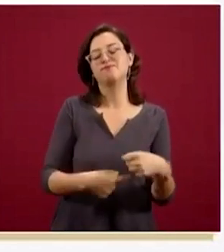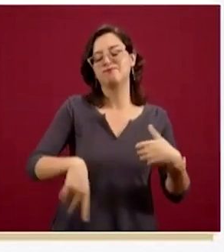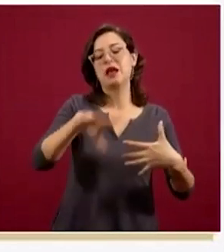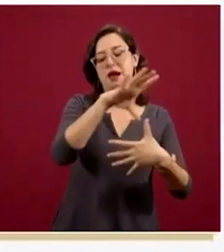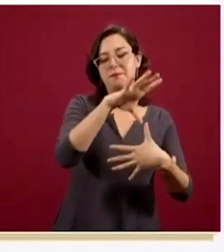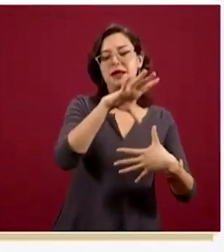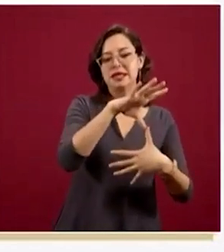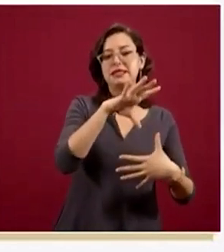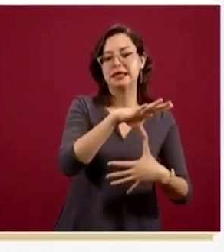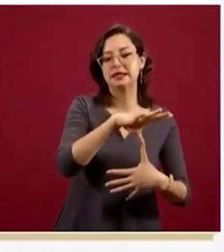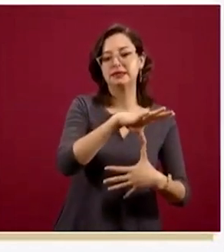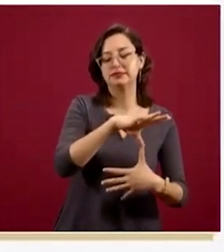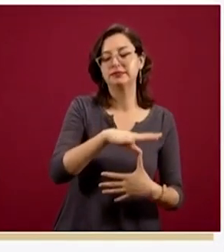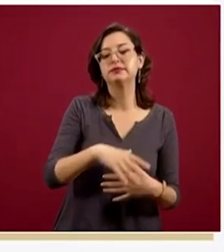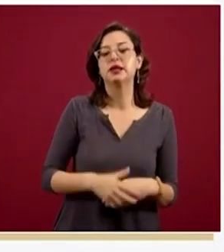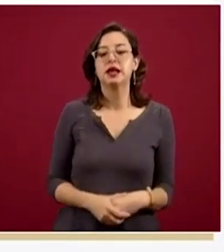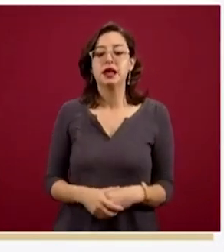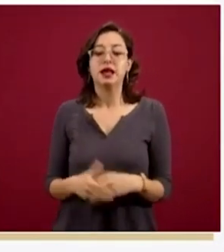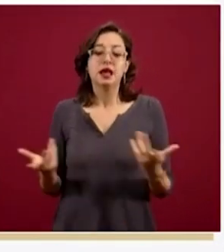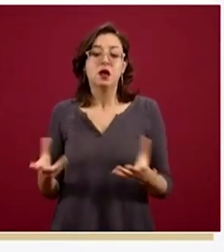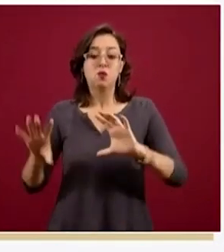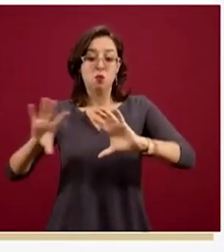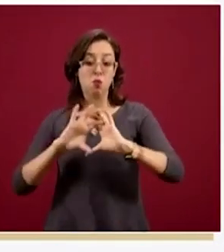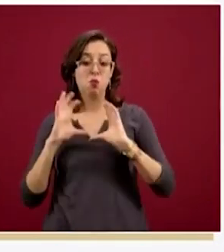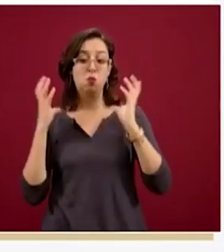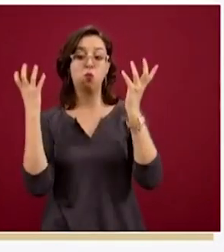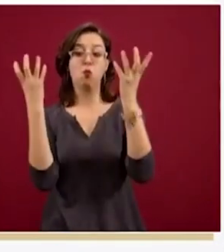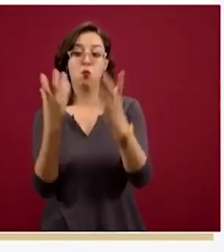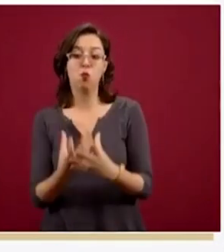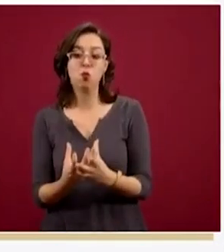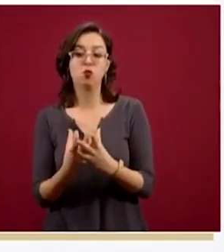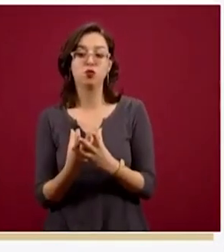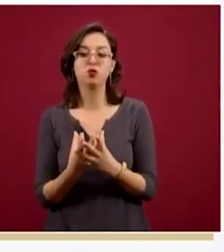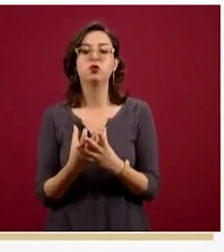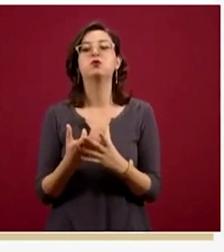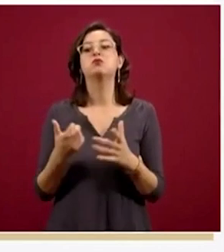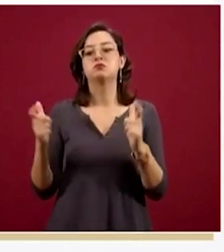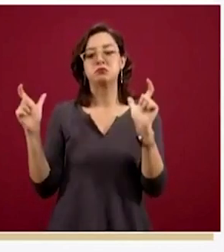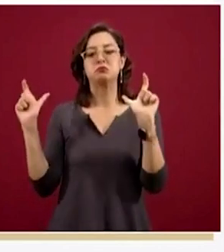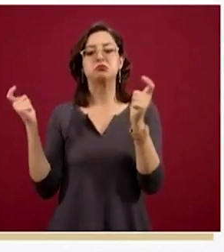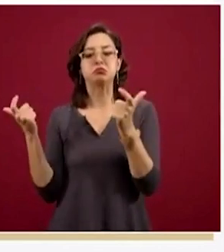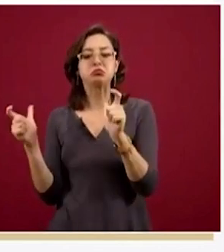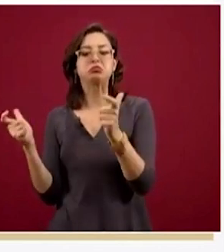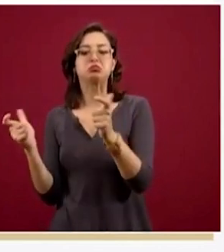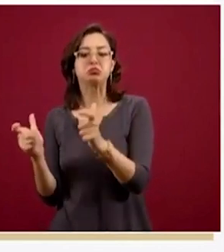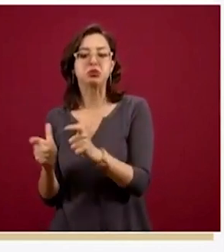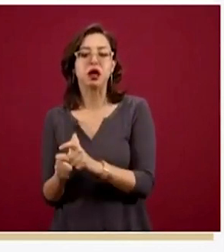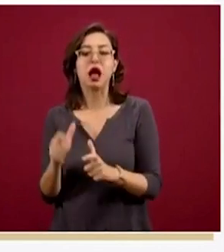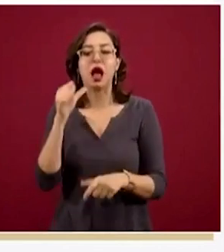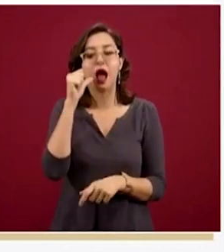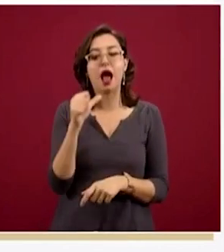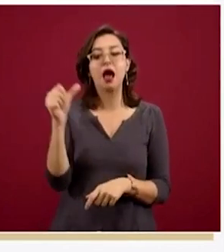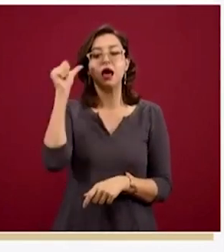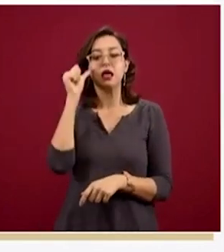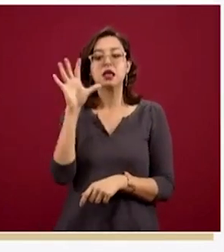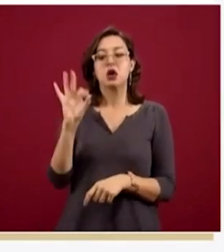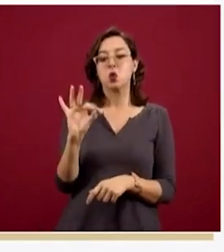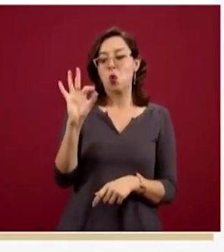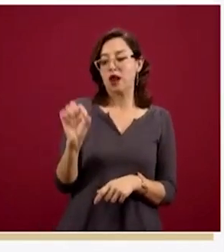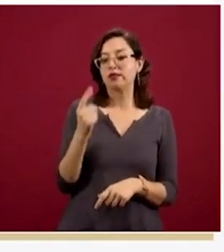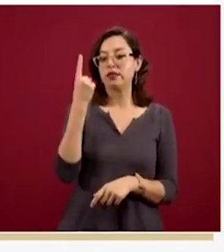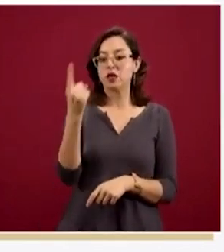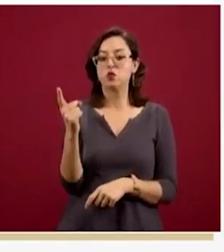en la región de las Américas y la pandemia a nivel global continúa contrayéndose. Ayer teníamos 41 por ciento,